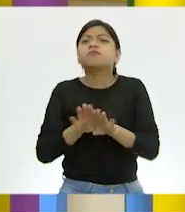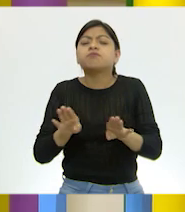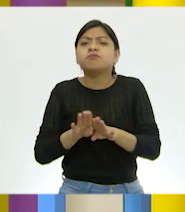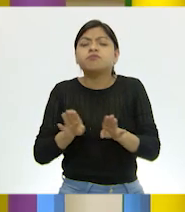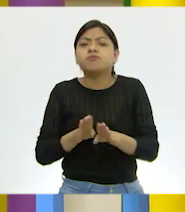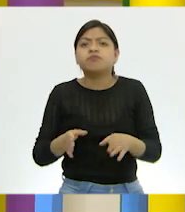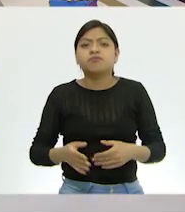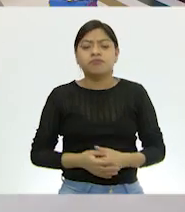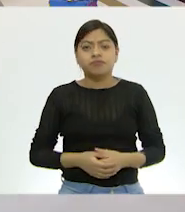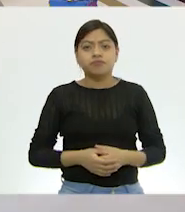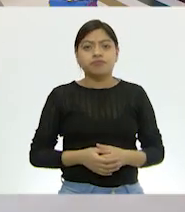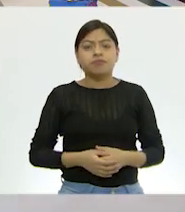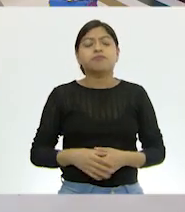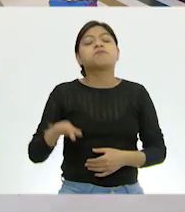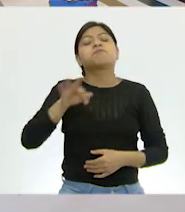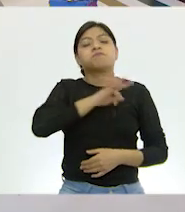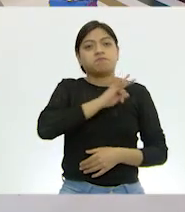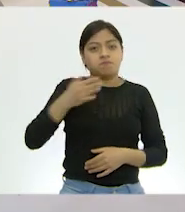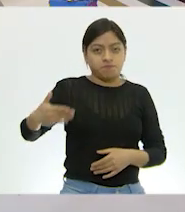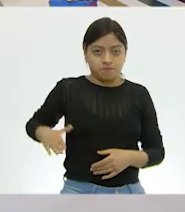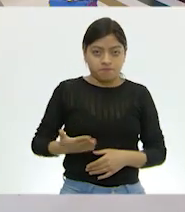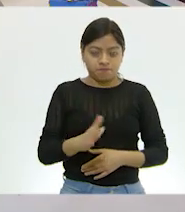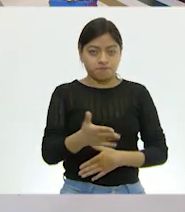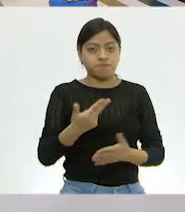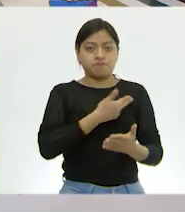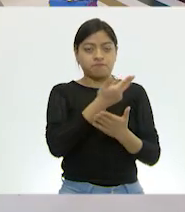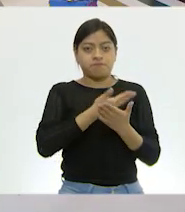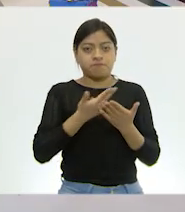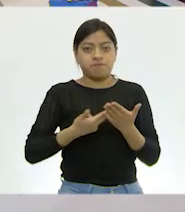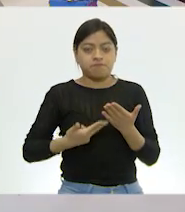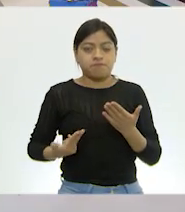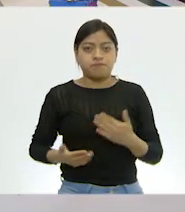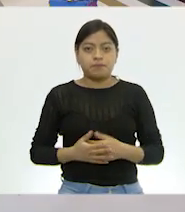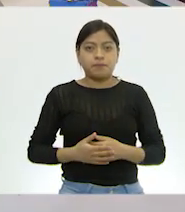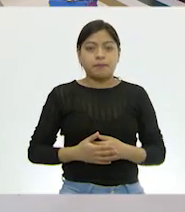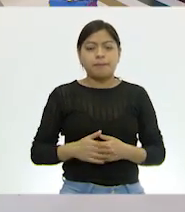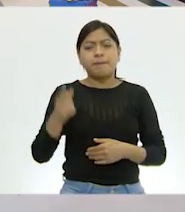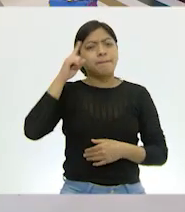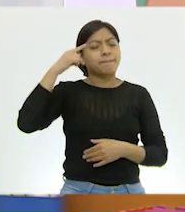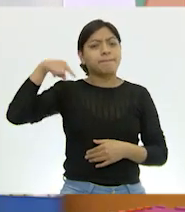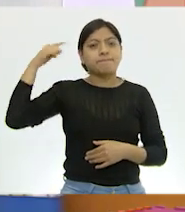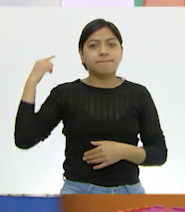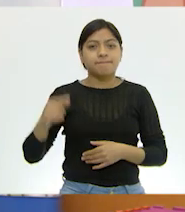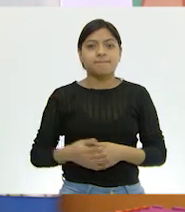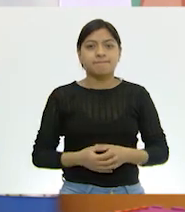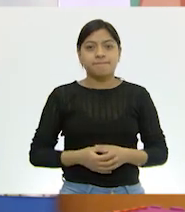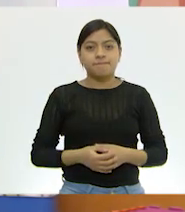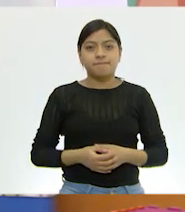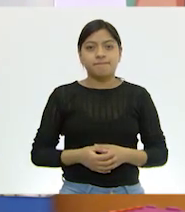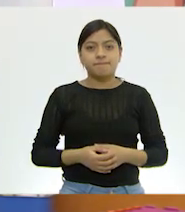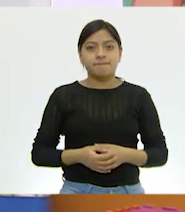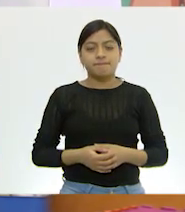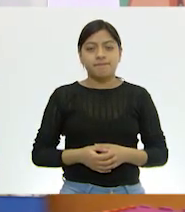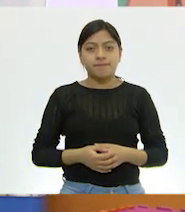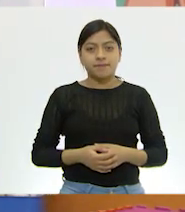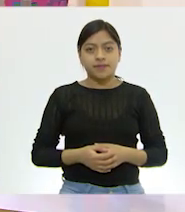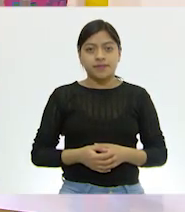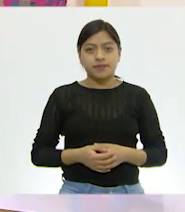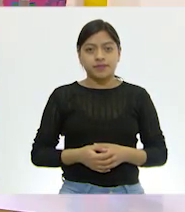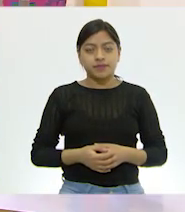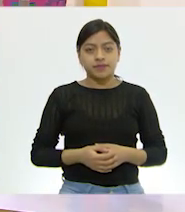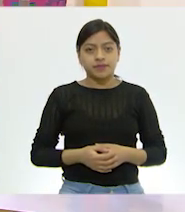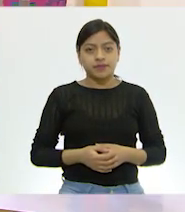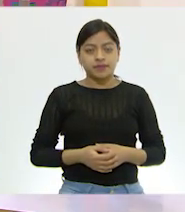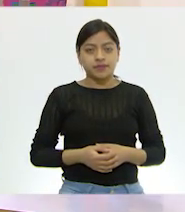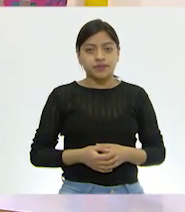entonces podemos dibujar un pez. Sí, sería muy bonito. Ok, vamos a dibujar un pez muy sencillo, como... Sí. Muy sencillo. Para ilustrar.